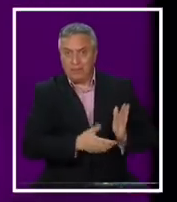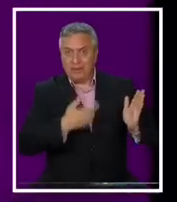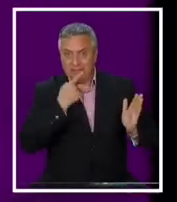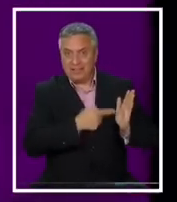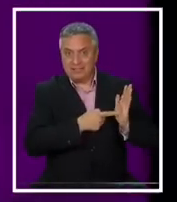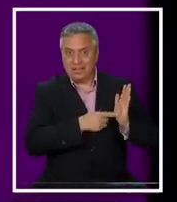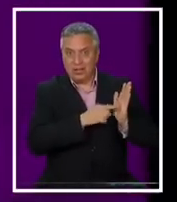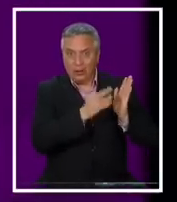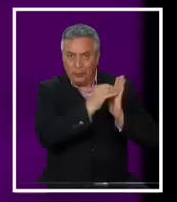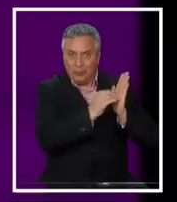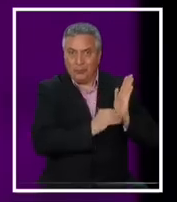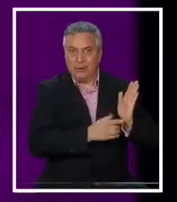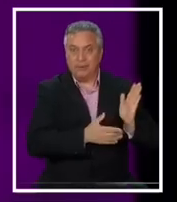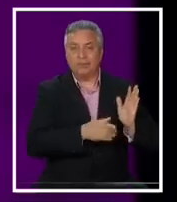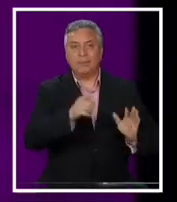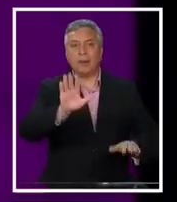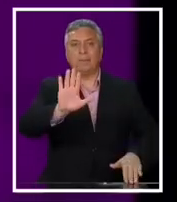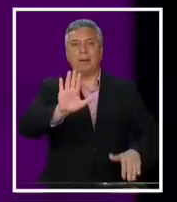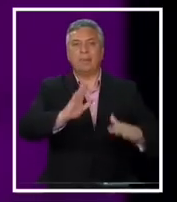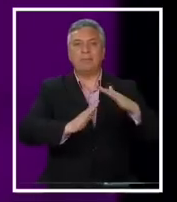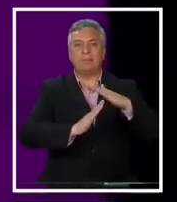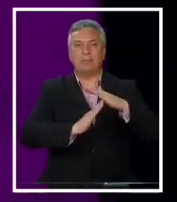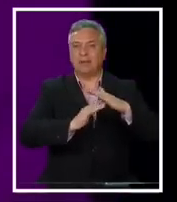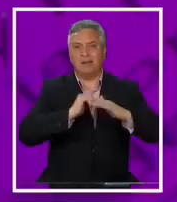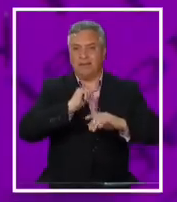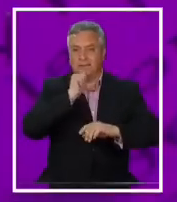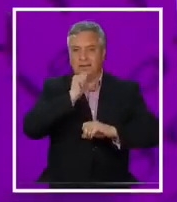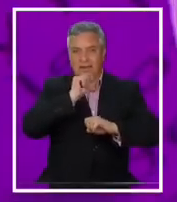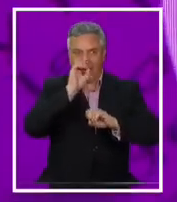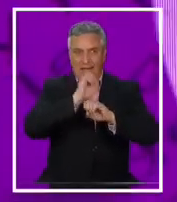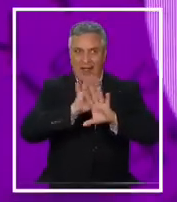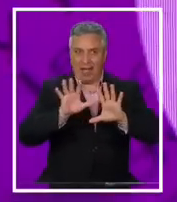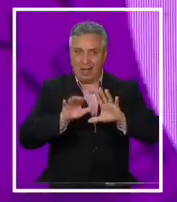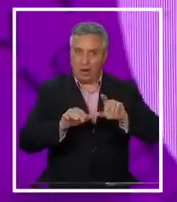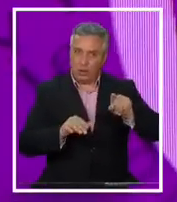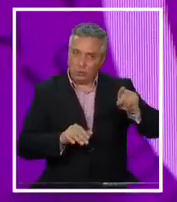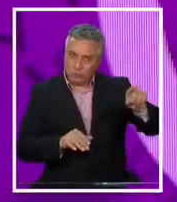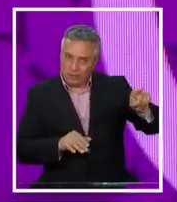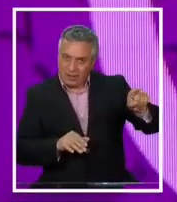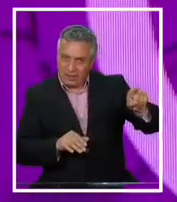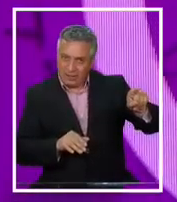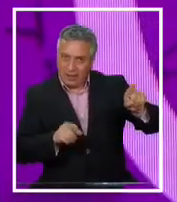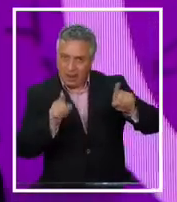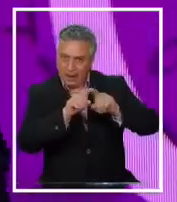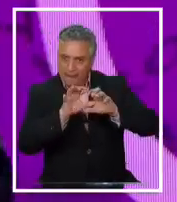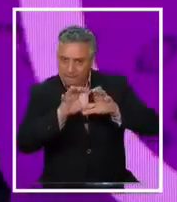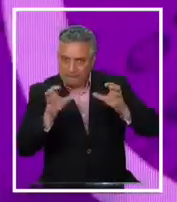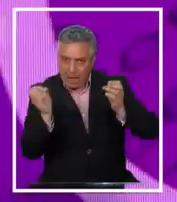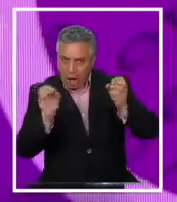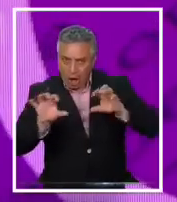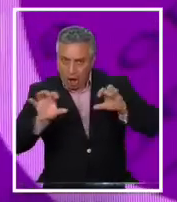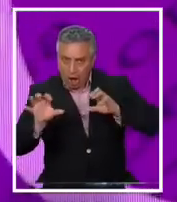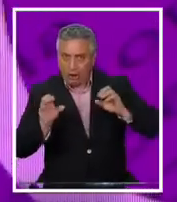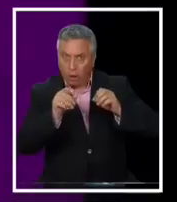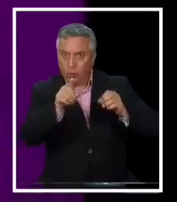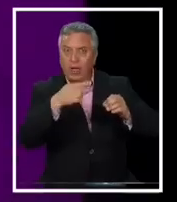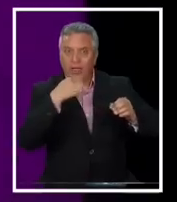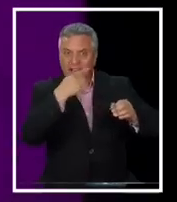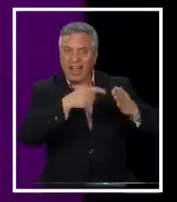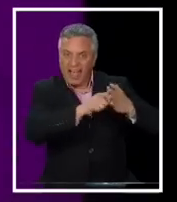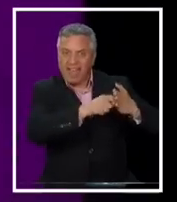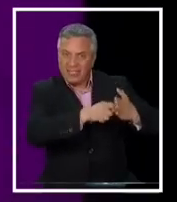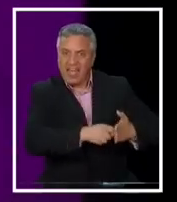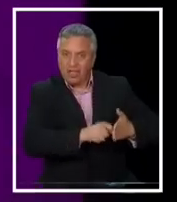claro una cosita, me esperen un segundito. ¿Qué cosa? No me quedó claro si se agregan más cosas, porque usted puso lo de los candados nomás.